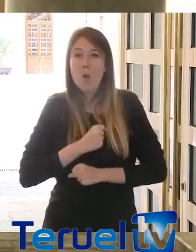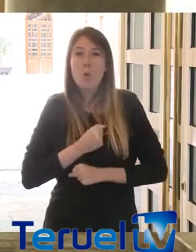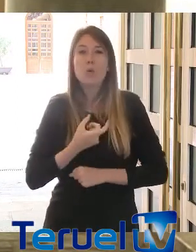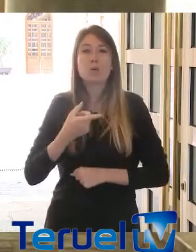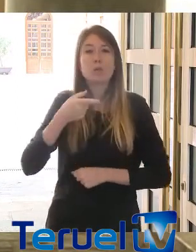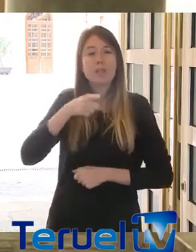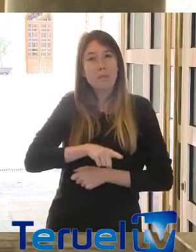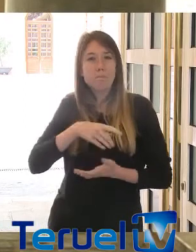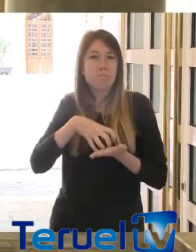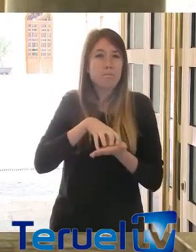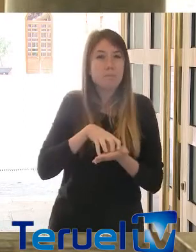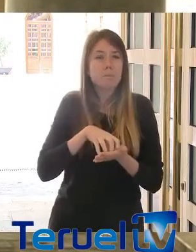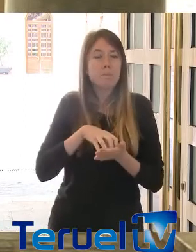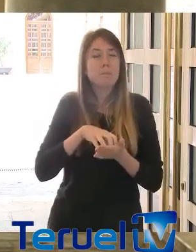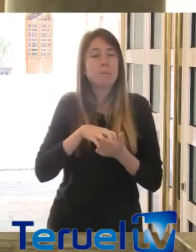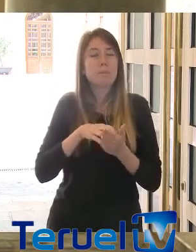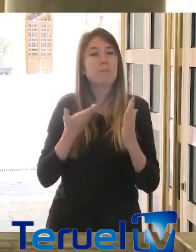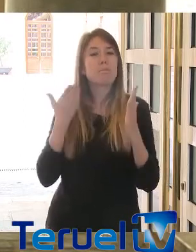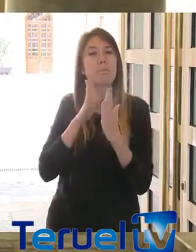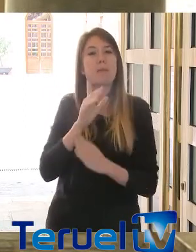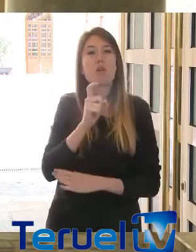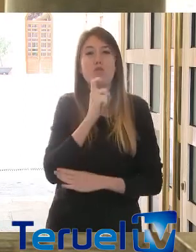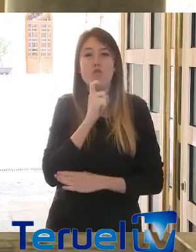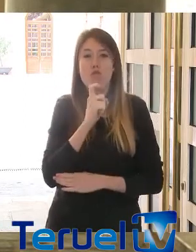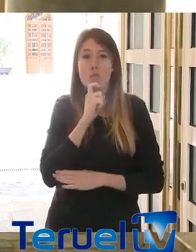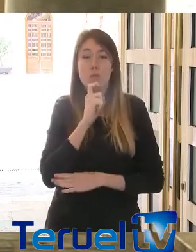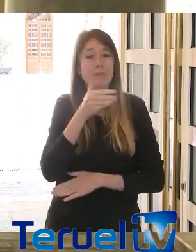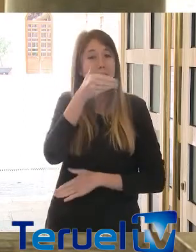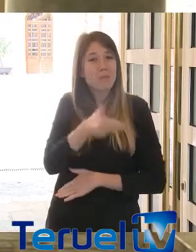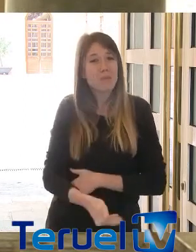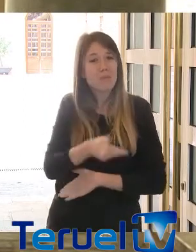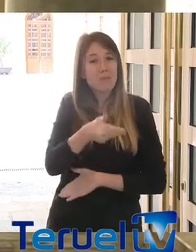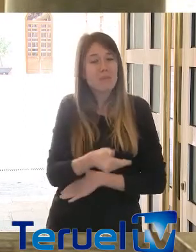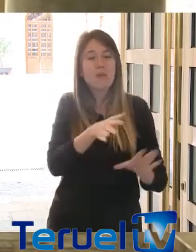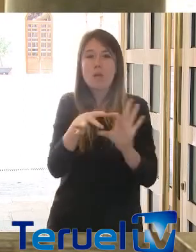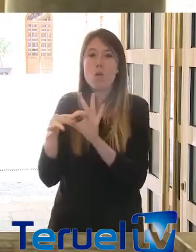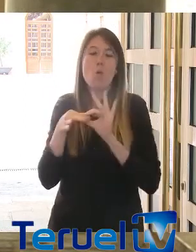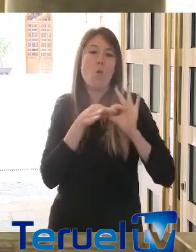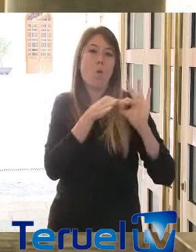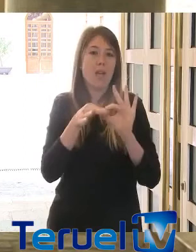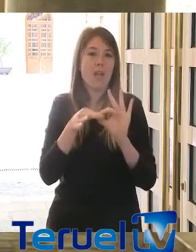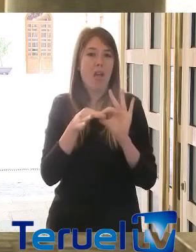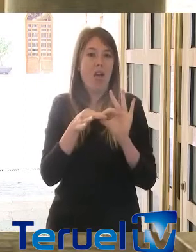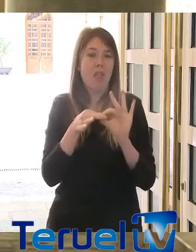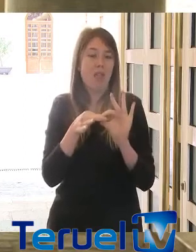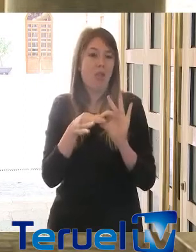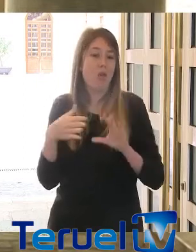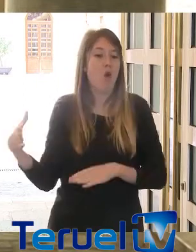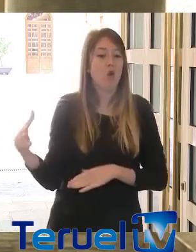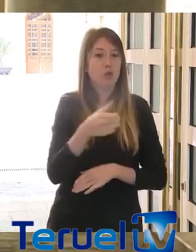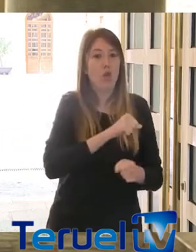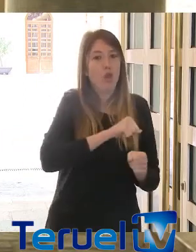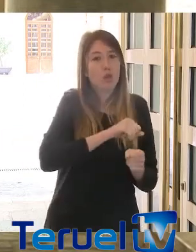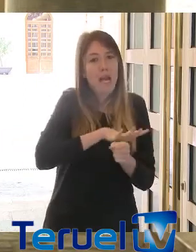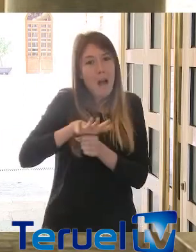ciudadanía, que para atenderla era absolutamente fundamental la unidad entre todos los actores